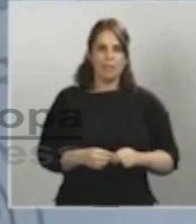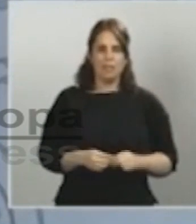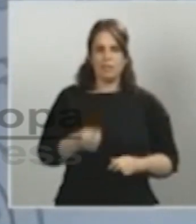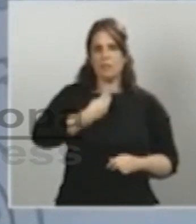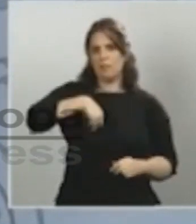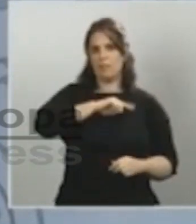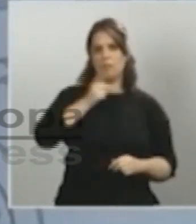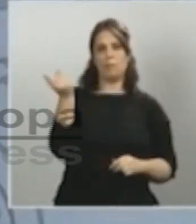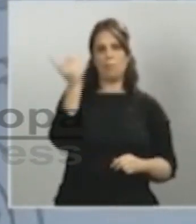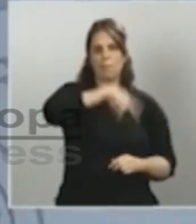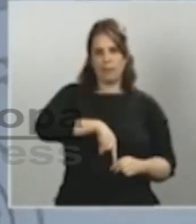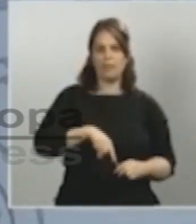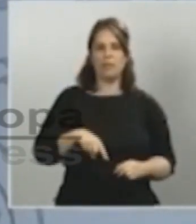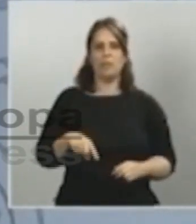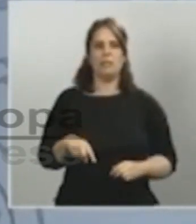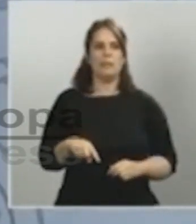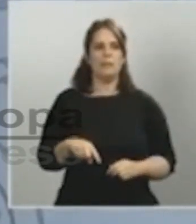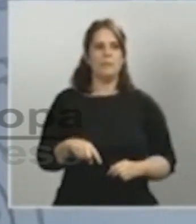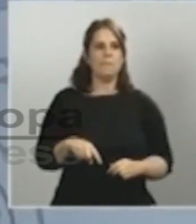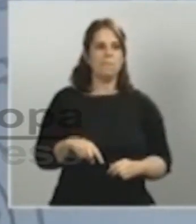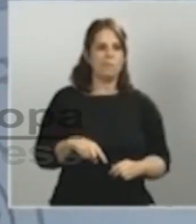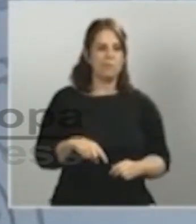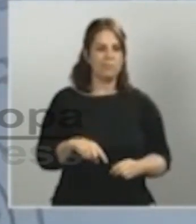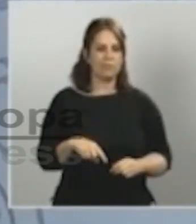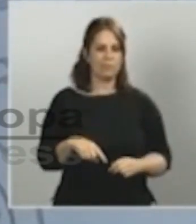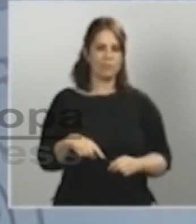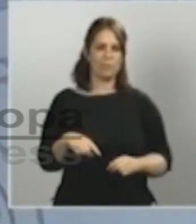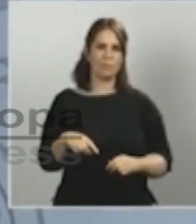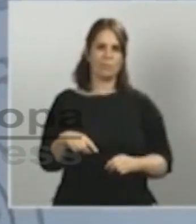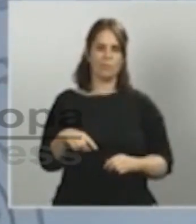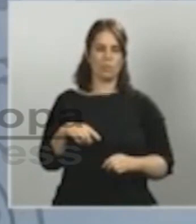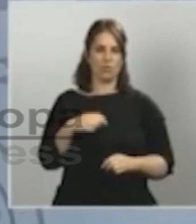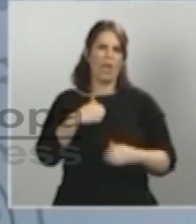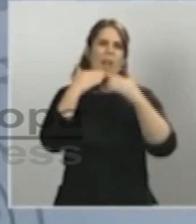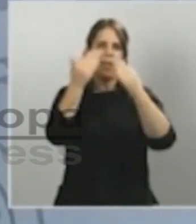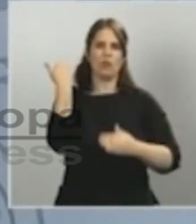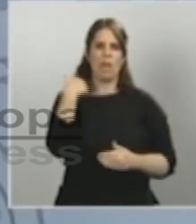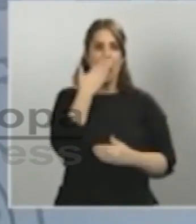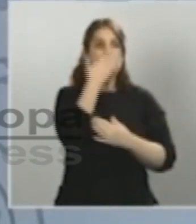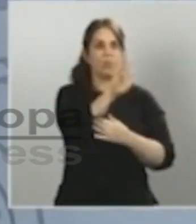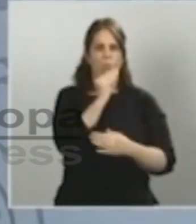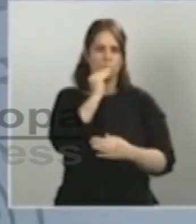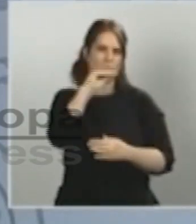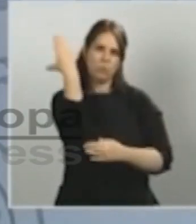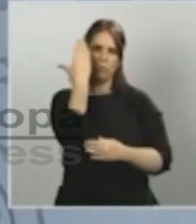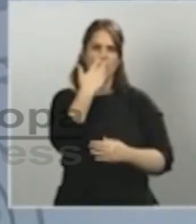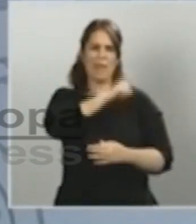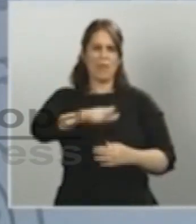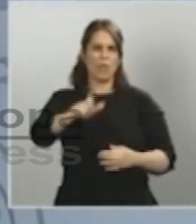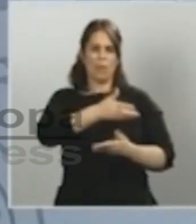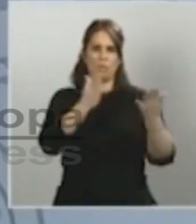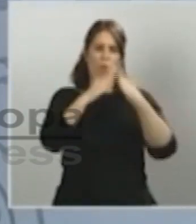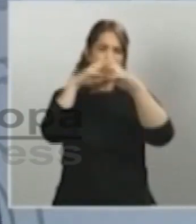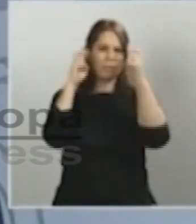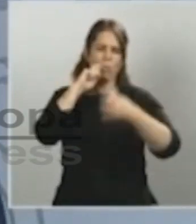bueno he agradecido a actitud ejemplar dos ciudadanos é confinamiento pois duro efectivamente pode tener afectacións e o